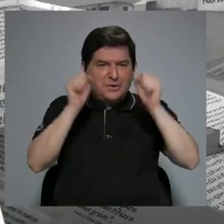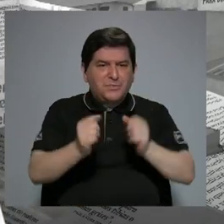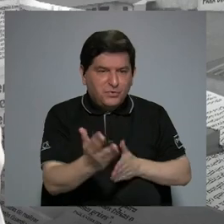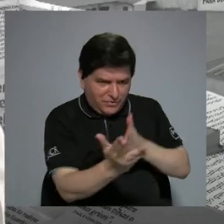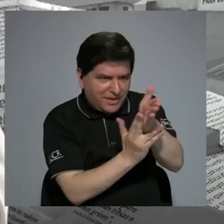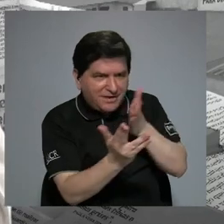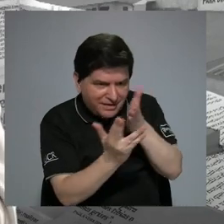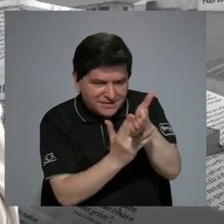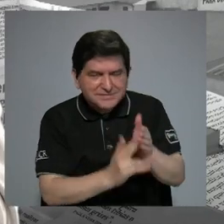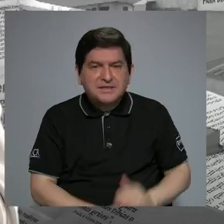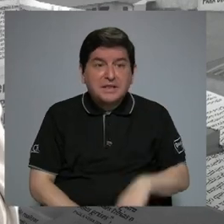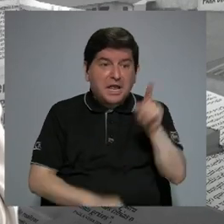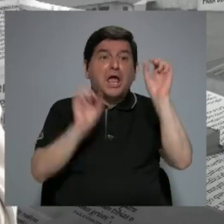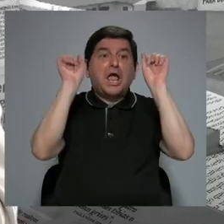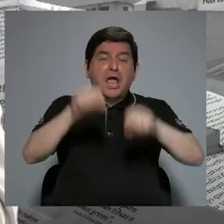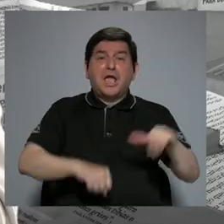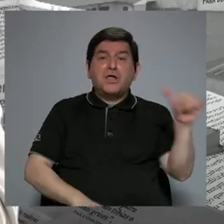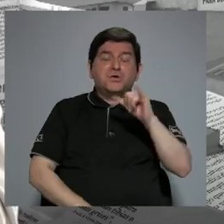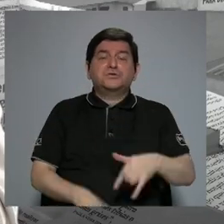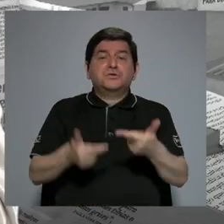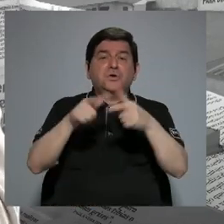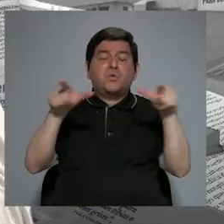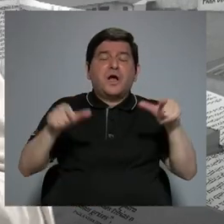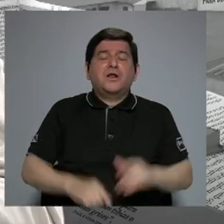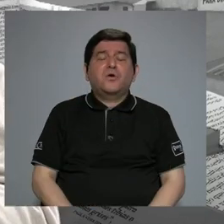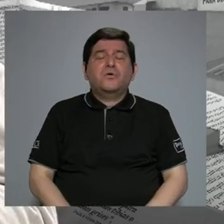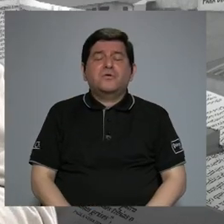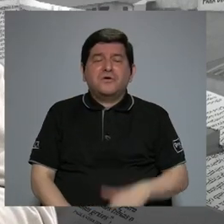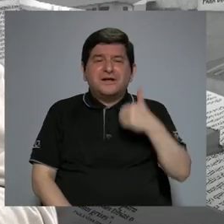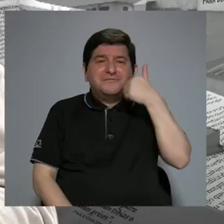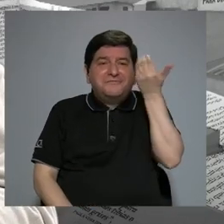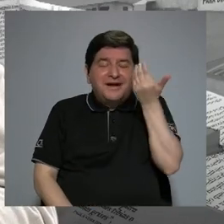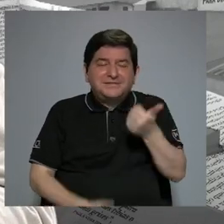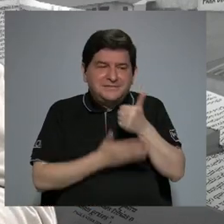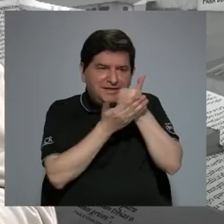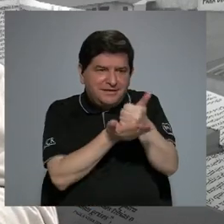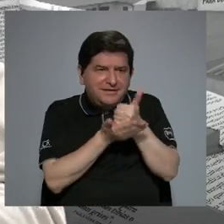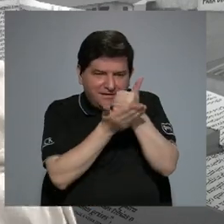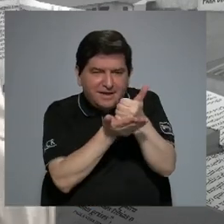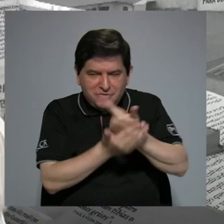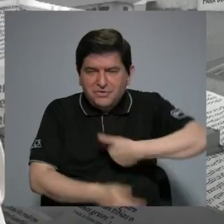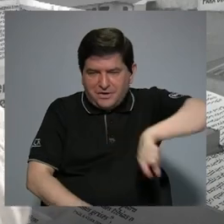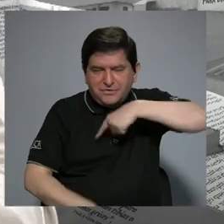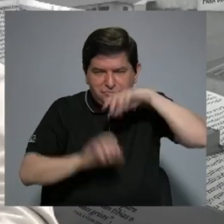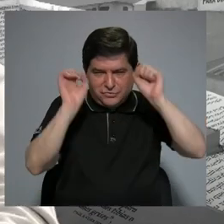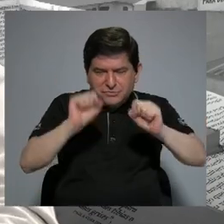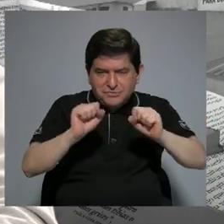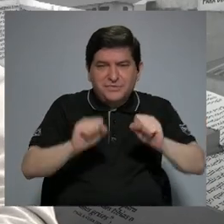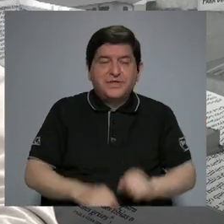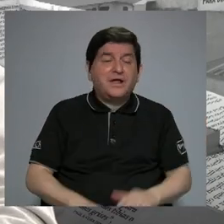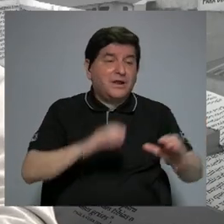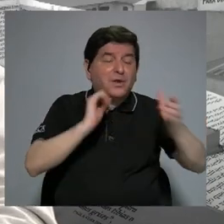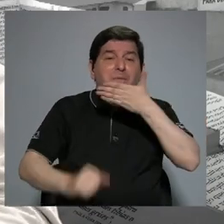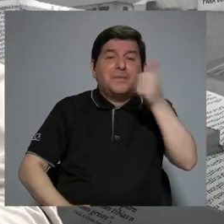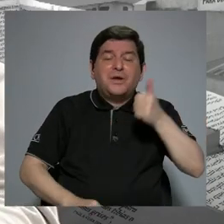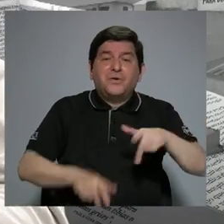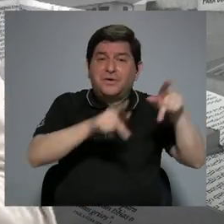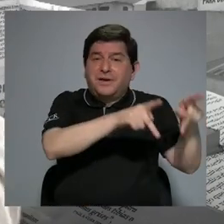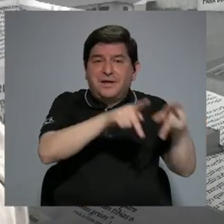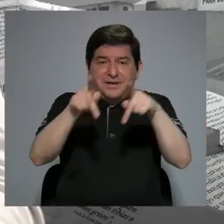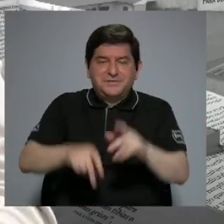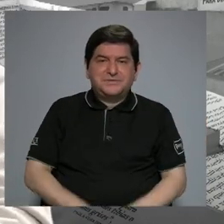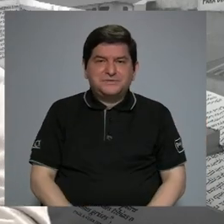a ellos, de repente ellos pueden también, con un lenguaje más aterrizado que nosotros podemos ayudarles en eso, transmitir mejor a los pacientes